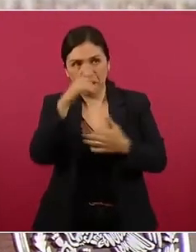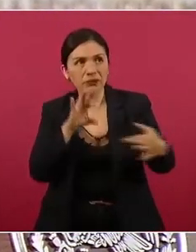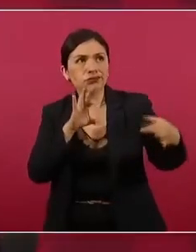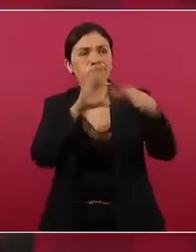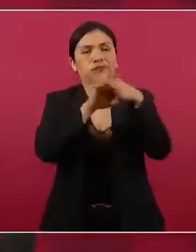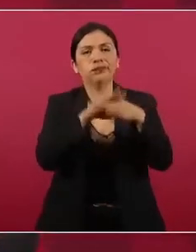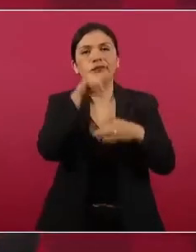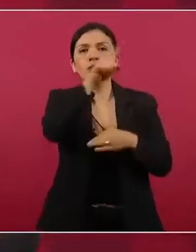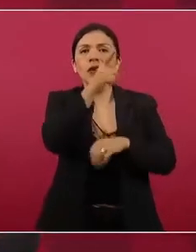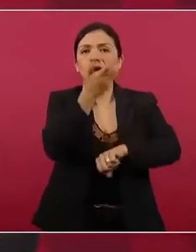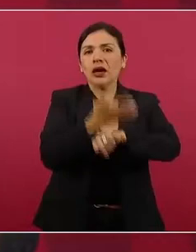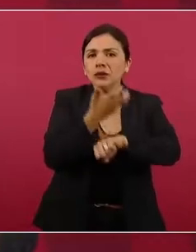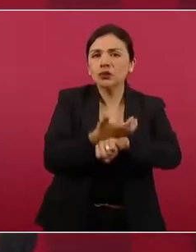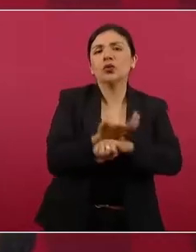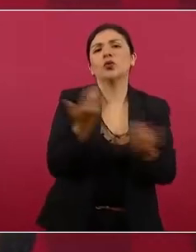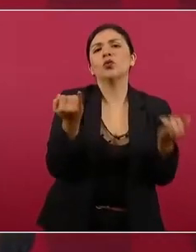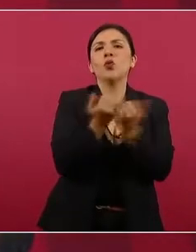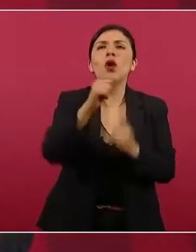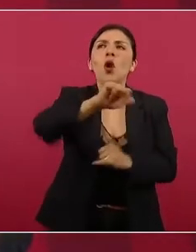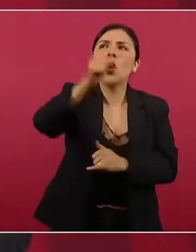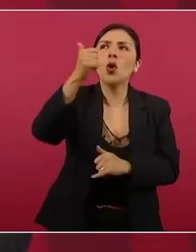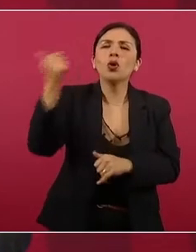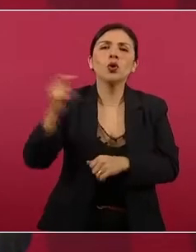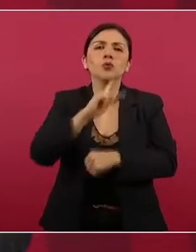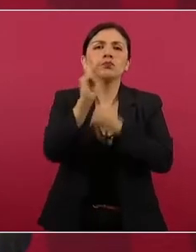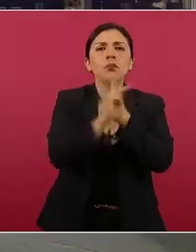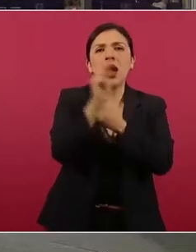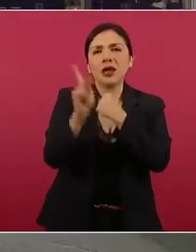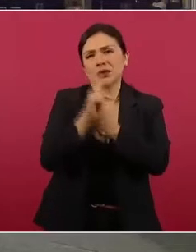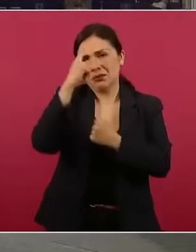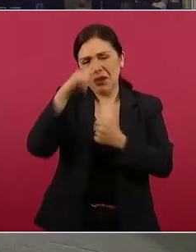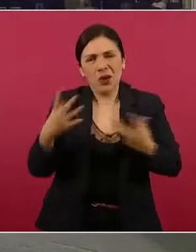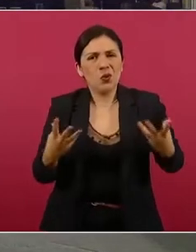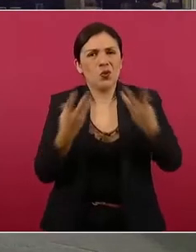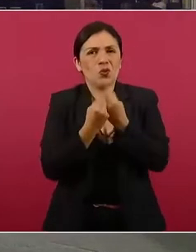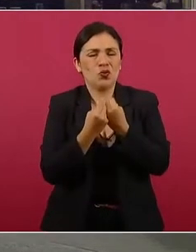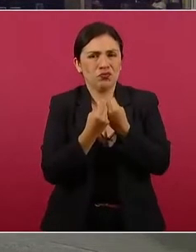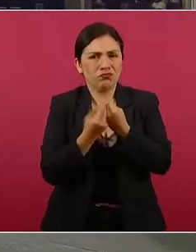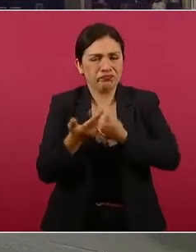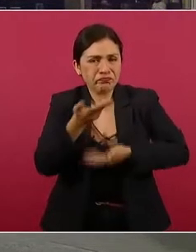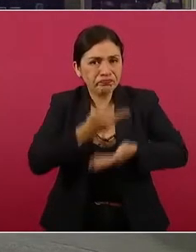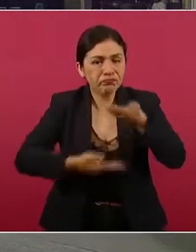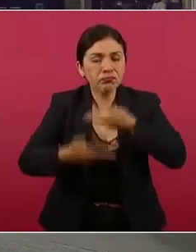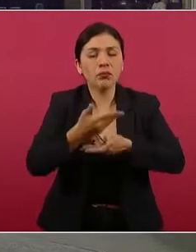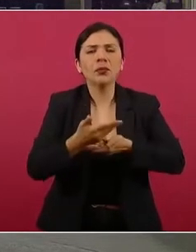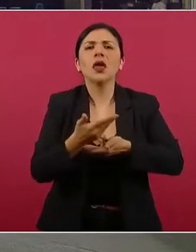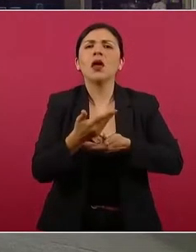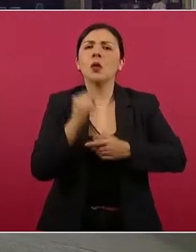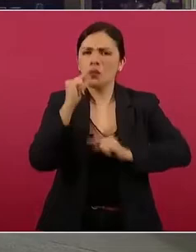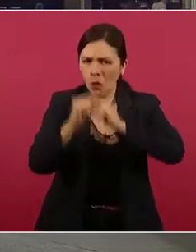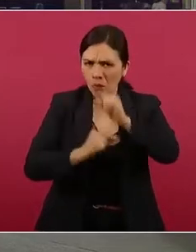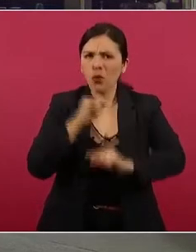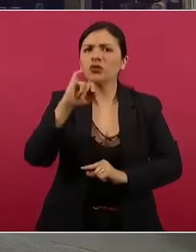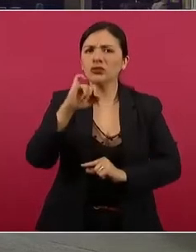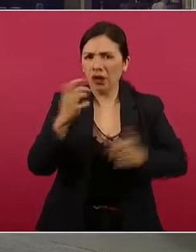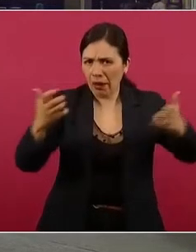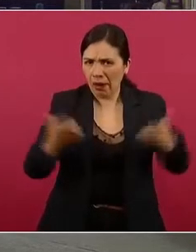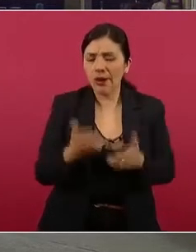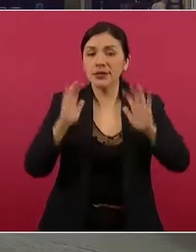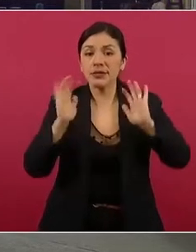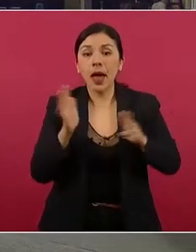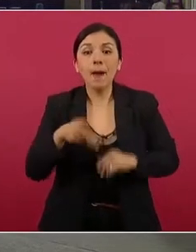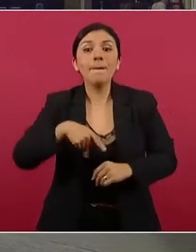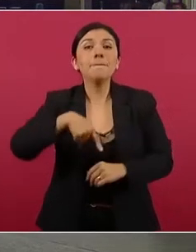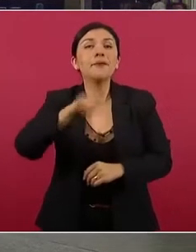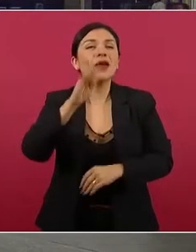otros países y se está logrando, pero la